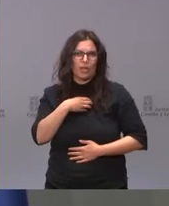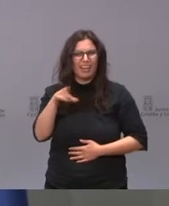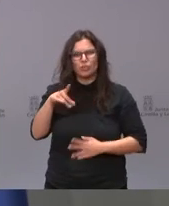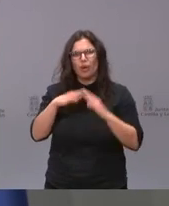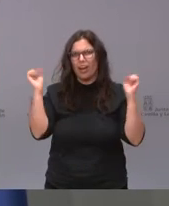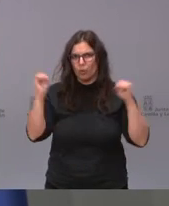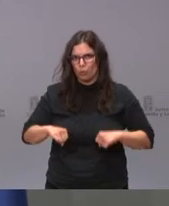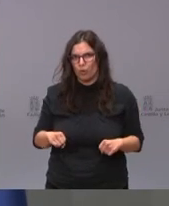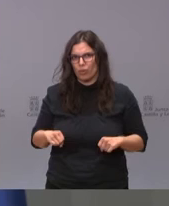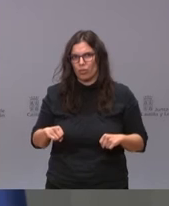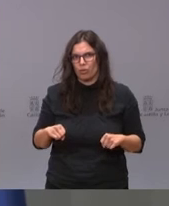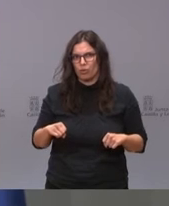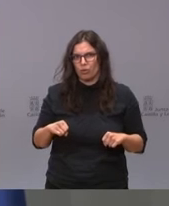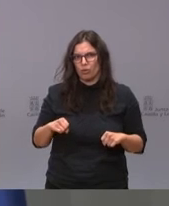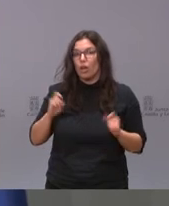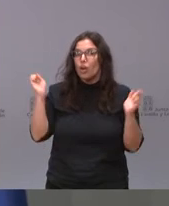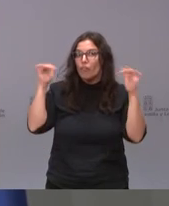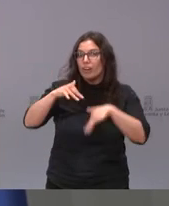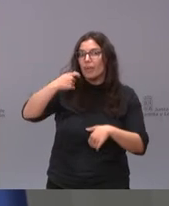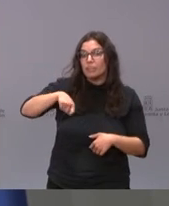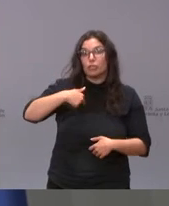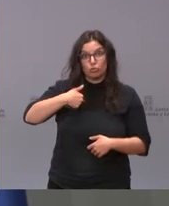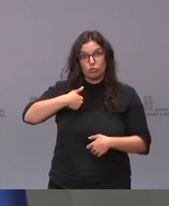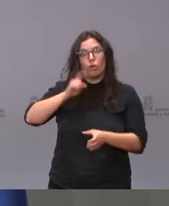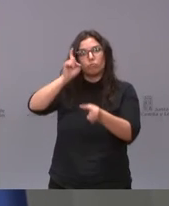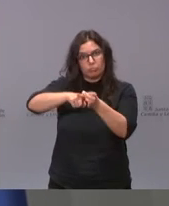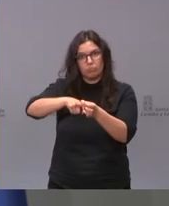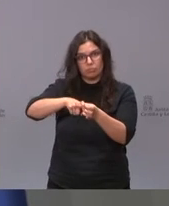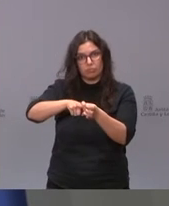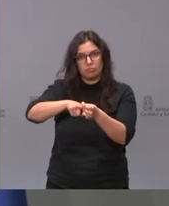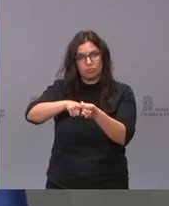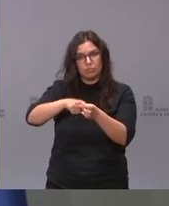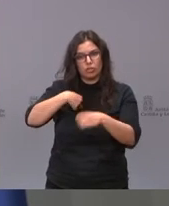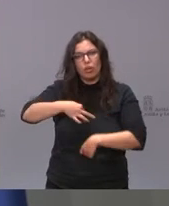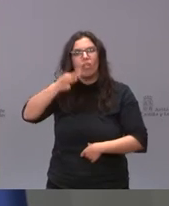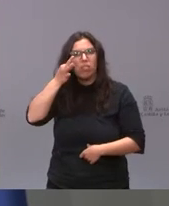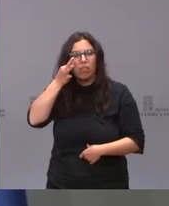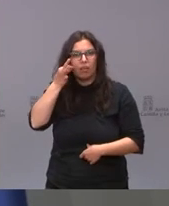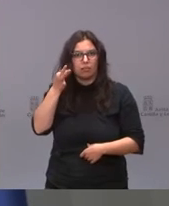que se produjo en una conferencia de presidentes en la que yo estaba presente y en la que nadie